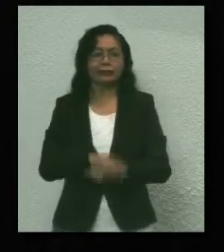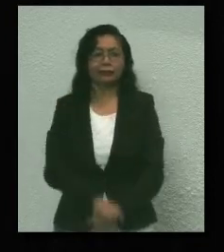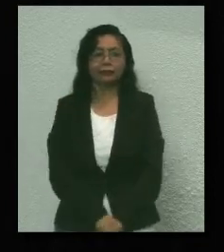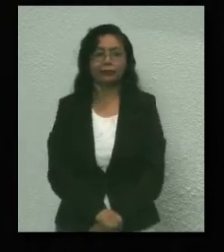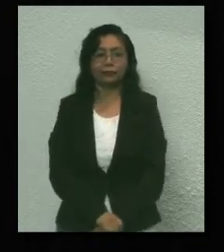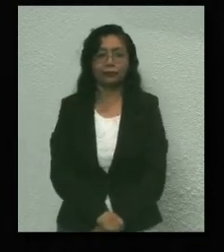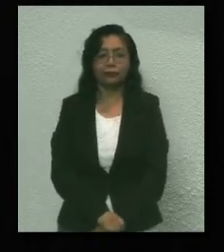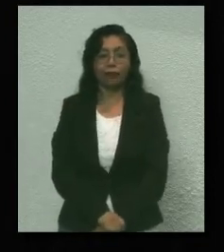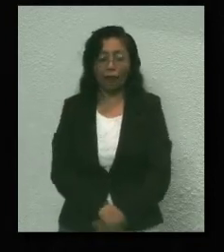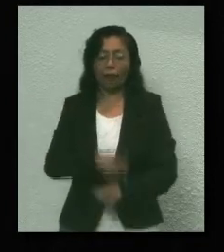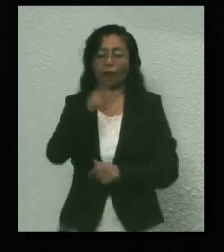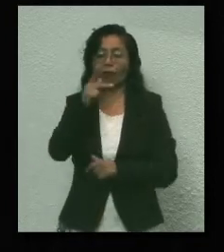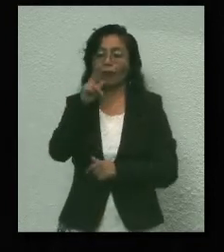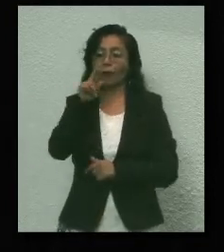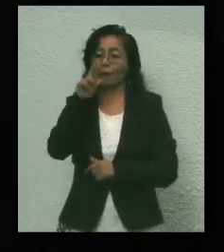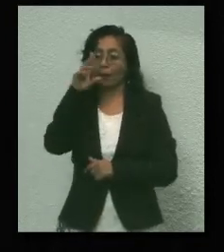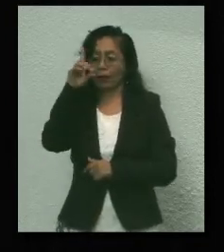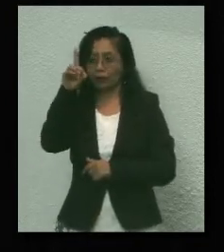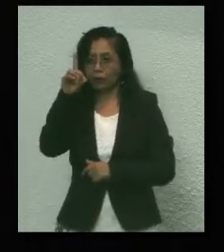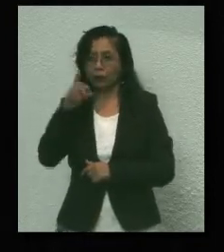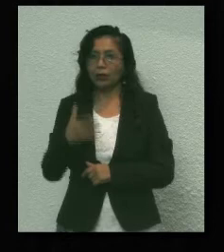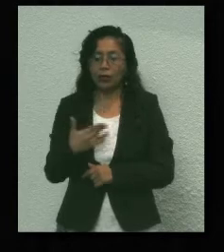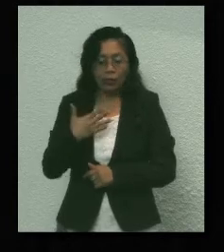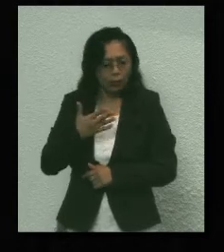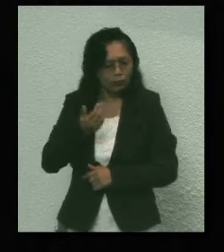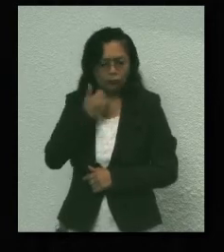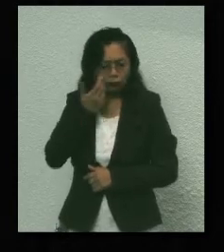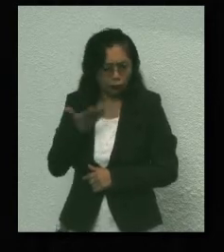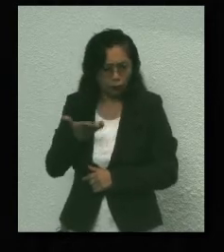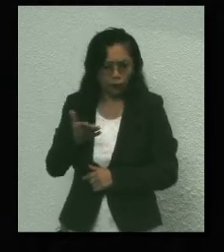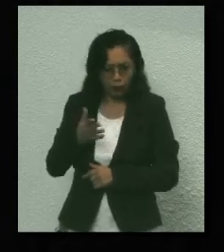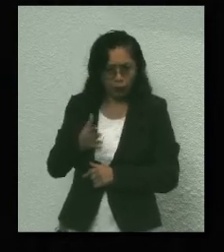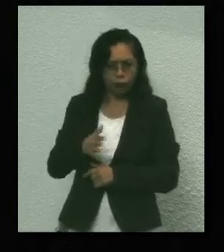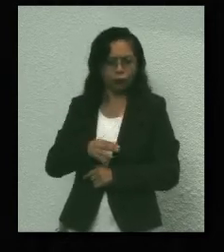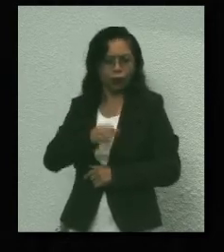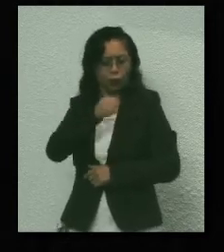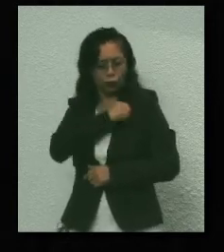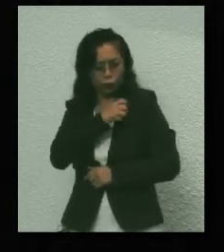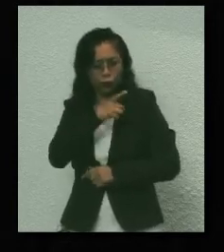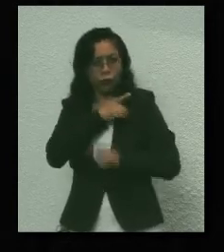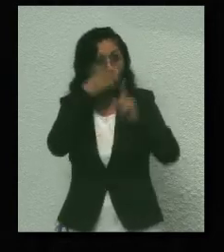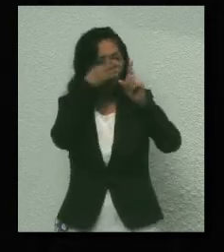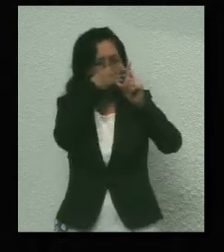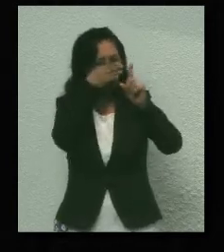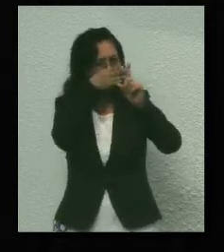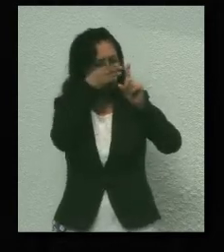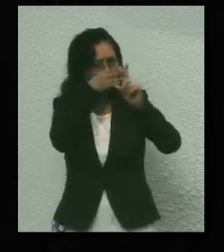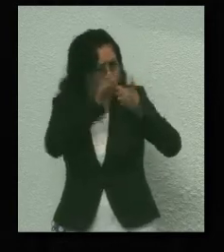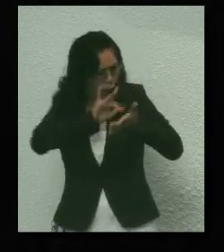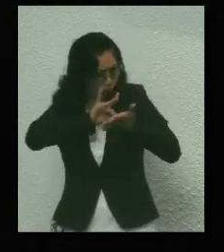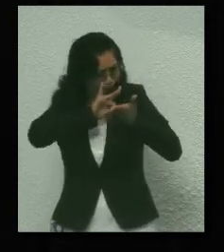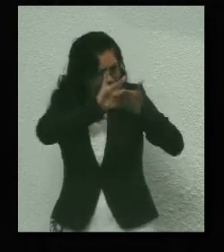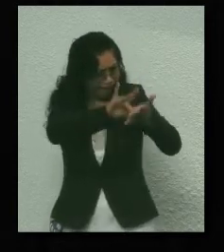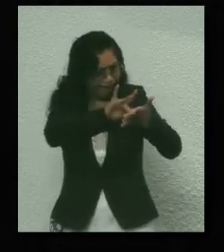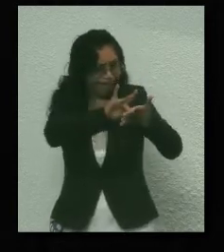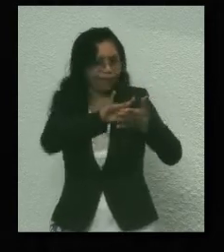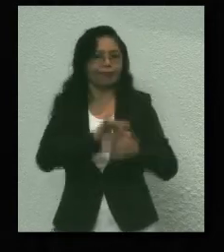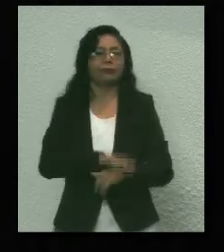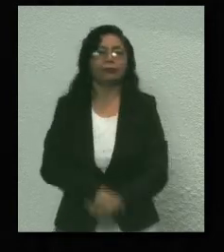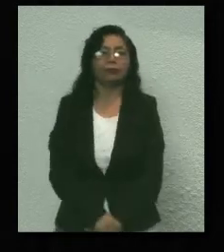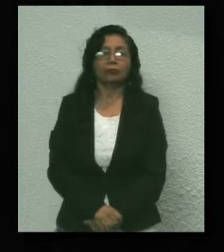En el PRD coincidimos como un acierto el compromiso asumido con la salud y la vida de los quintanarruenses ante esta contingencia sanitaria.